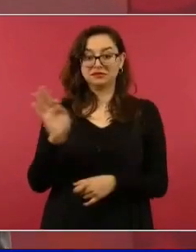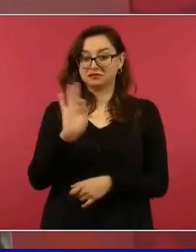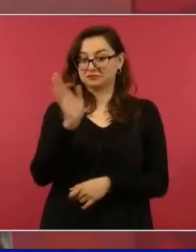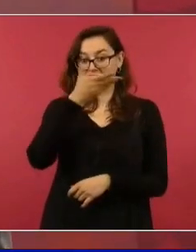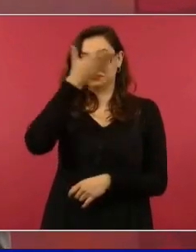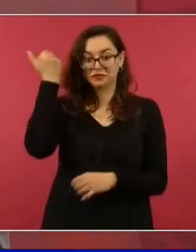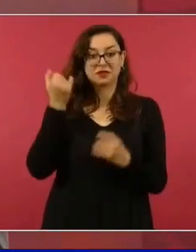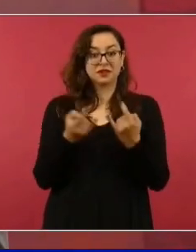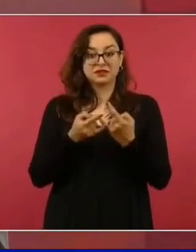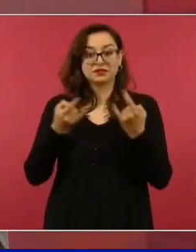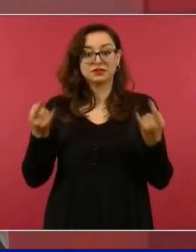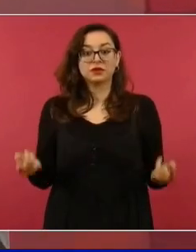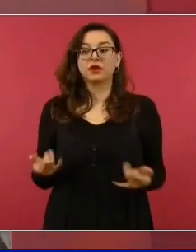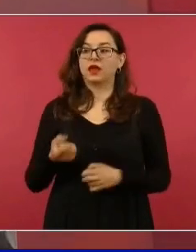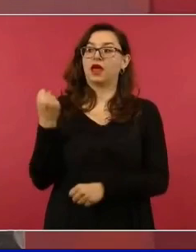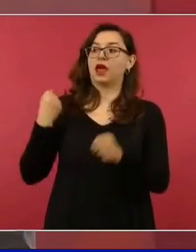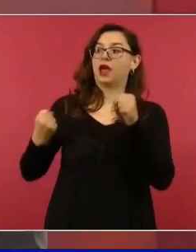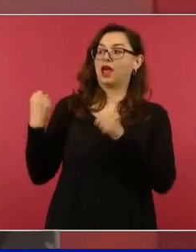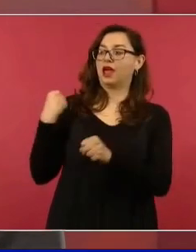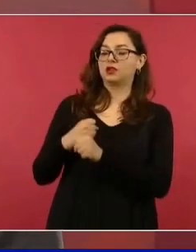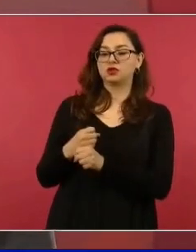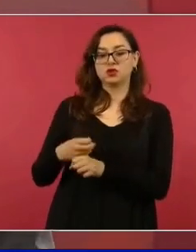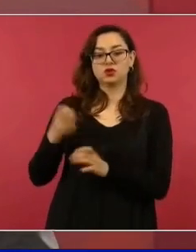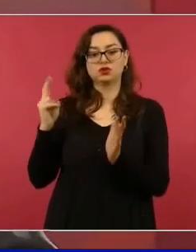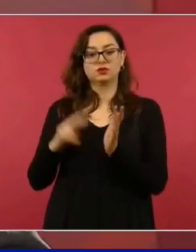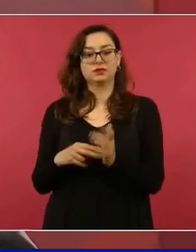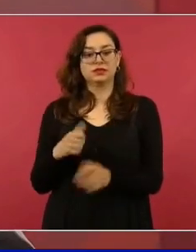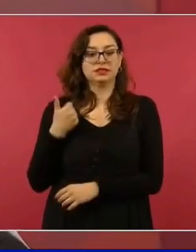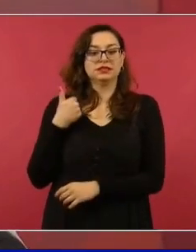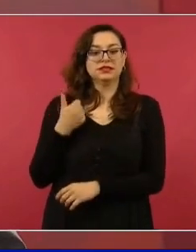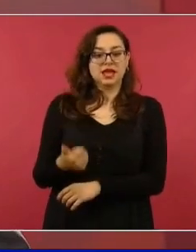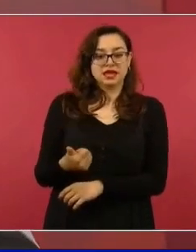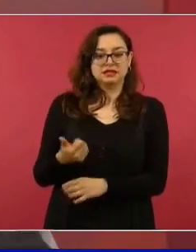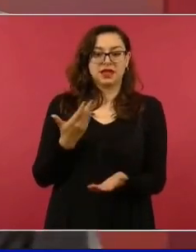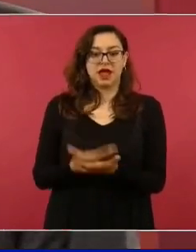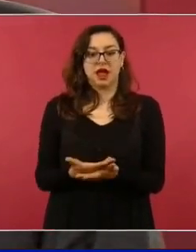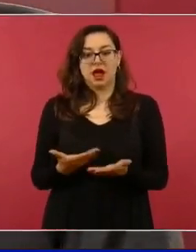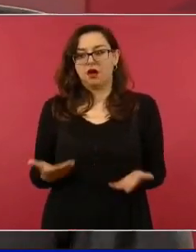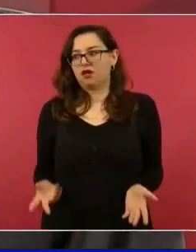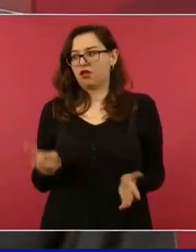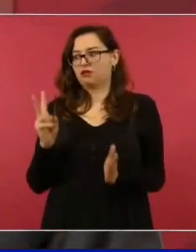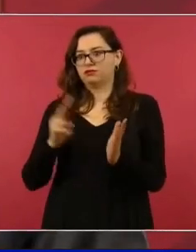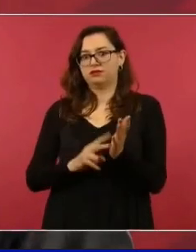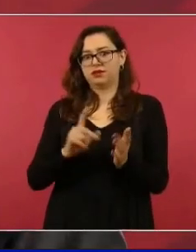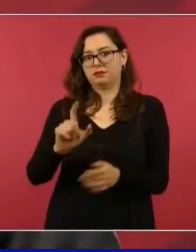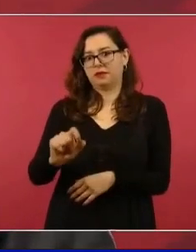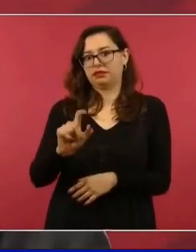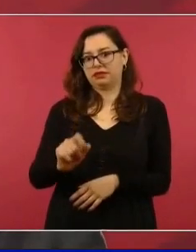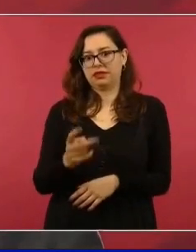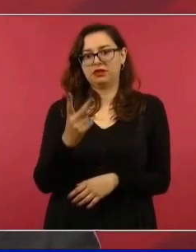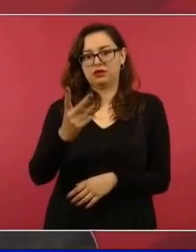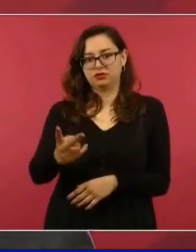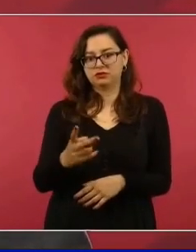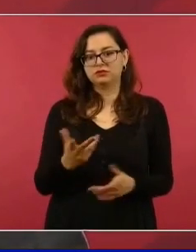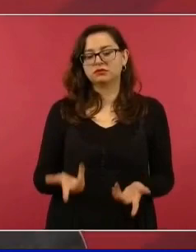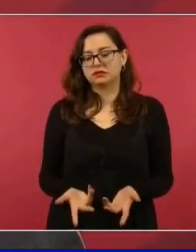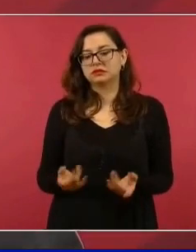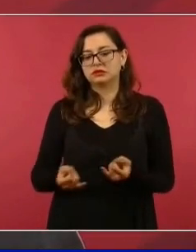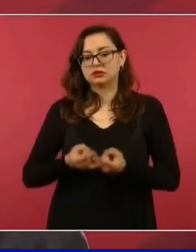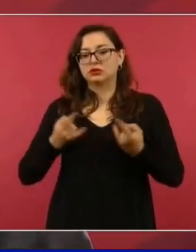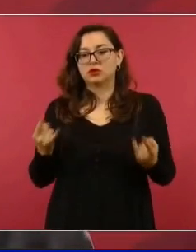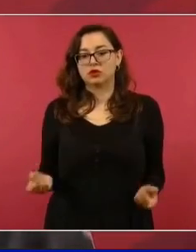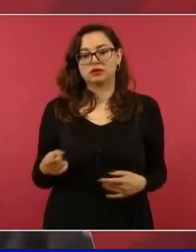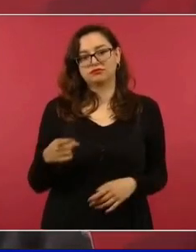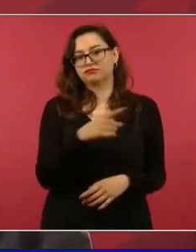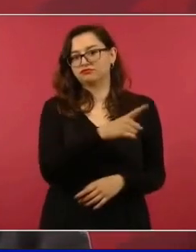ya estamos en el 2022, ya